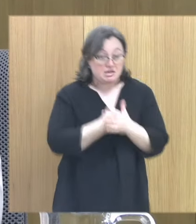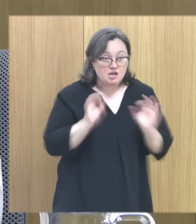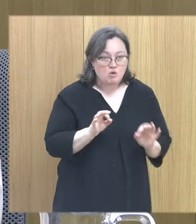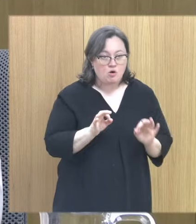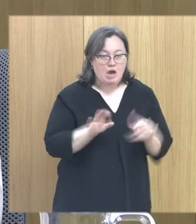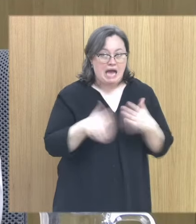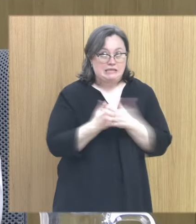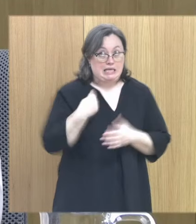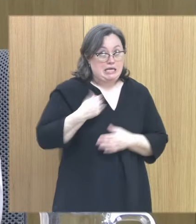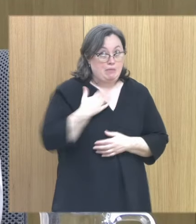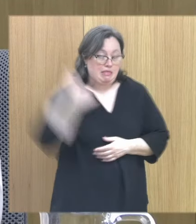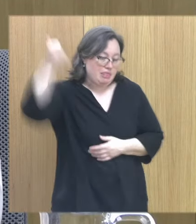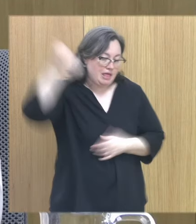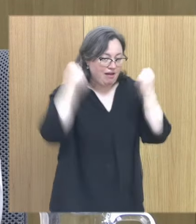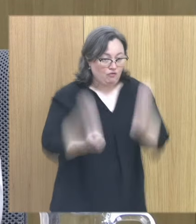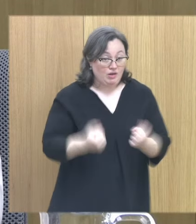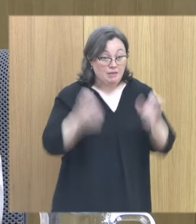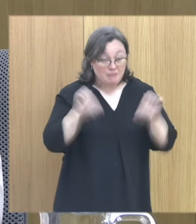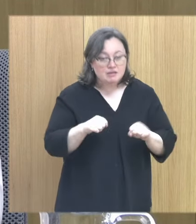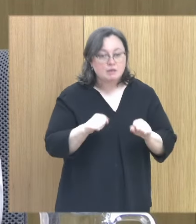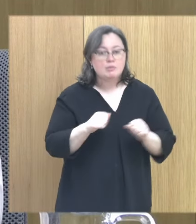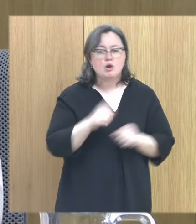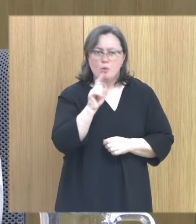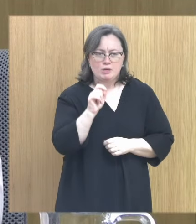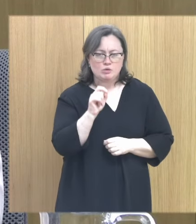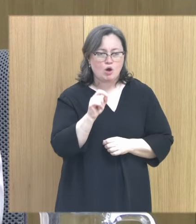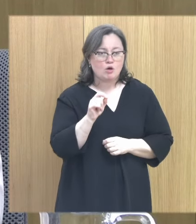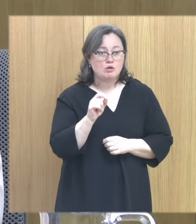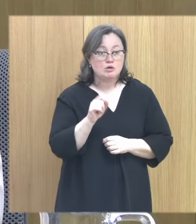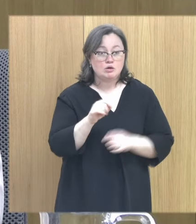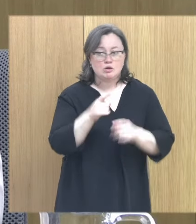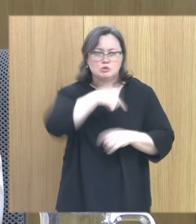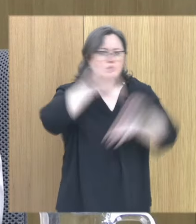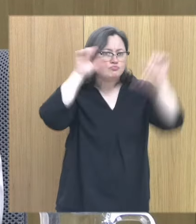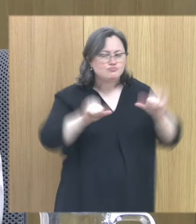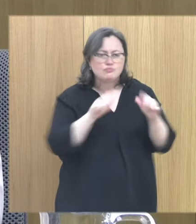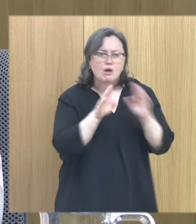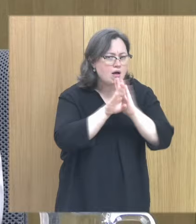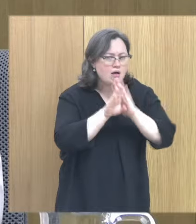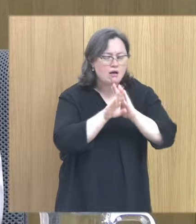de no ser que me llamen arriba, ¿vale? Pero ni un minuto quiero que perdáis con ella.